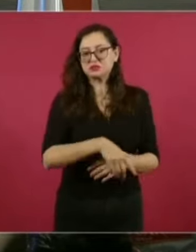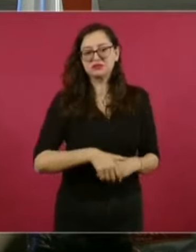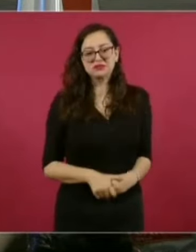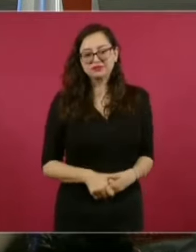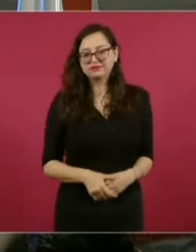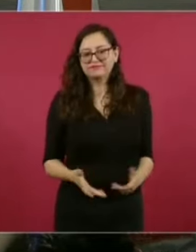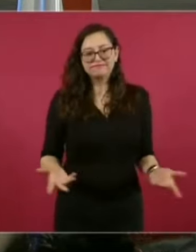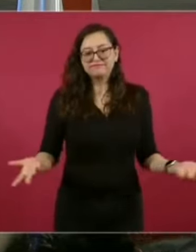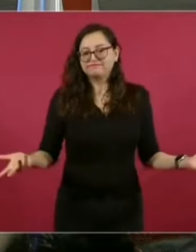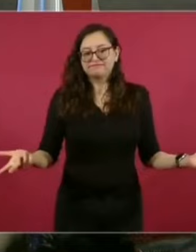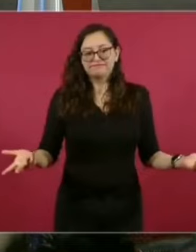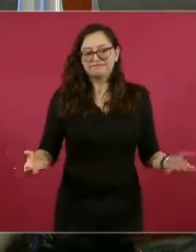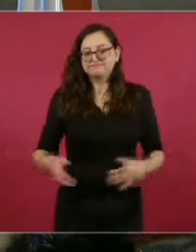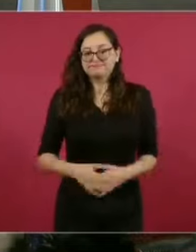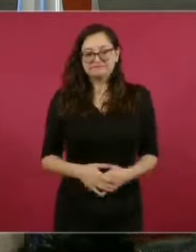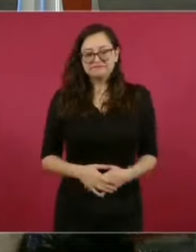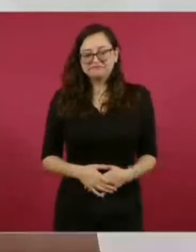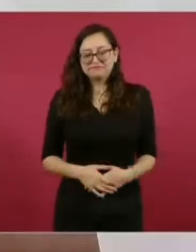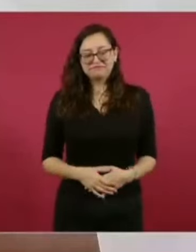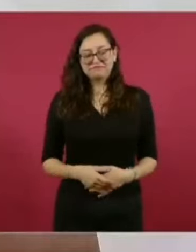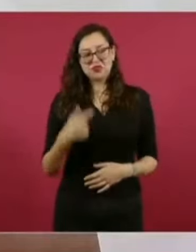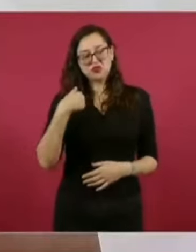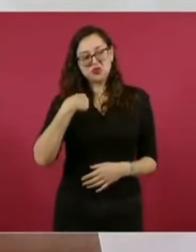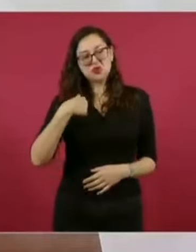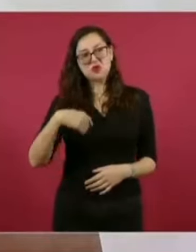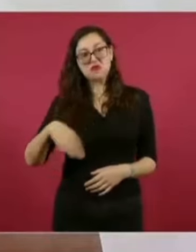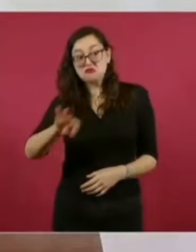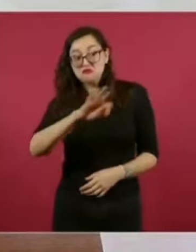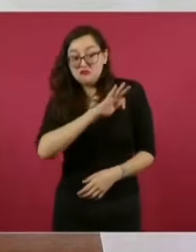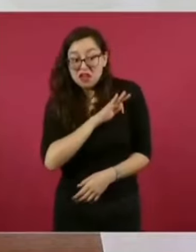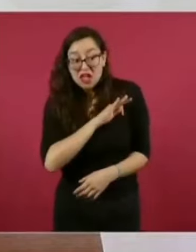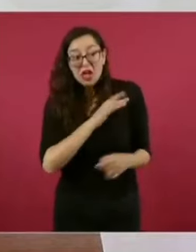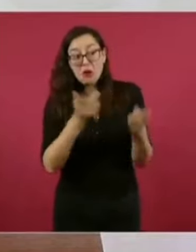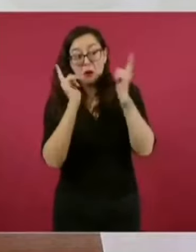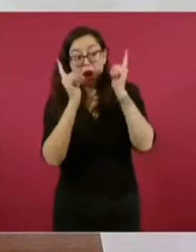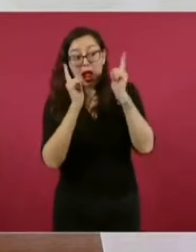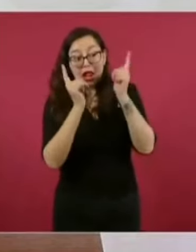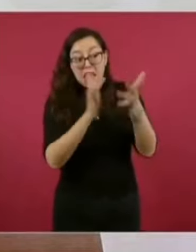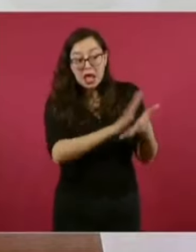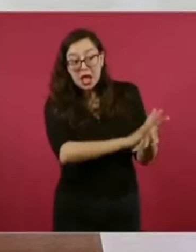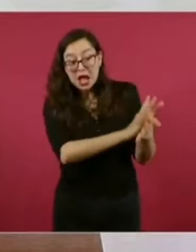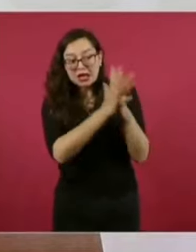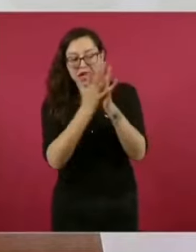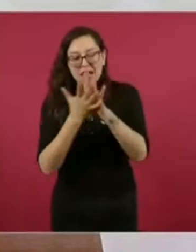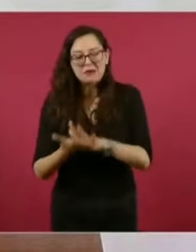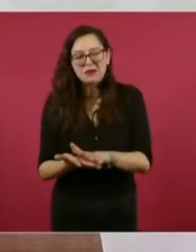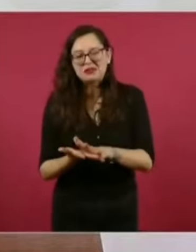esperar mucho de ellos porque